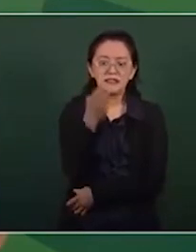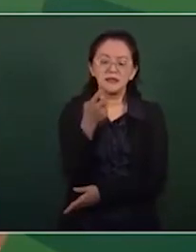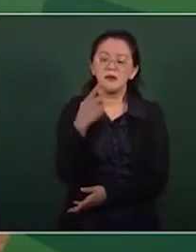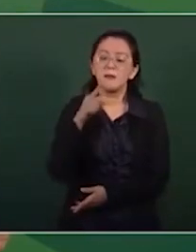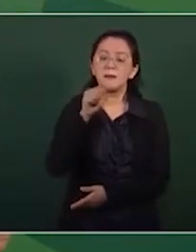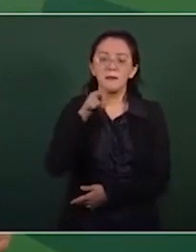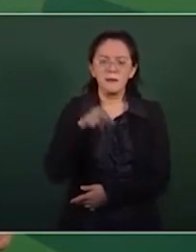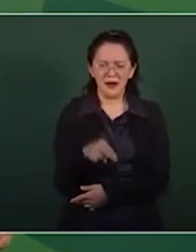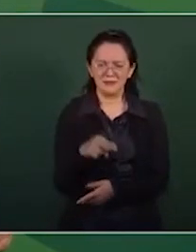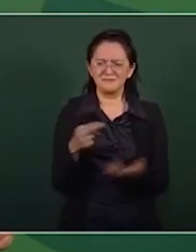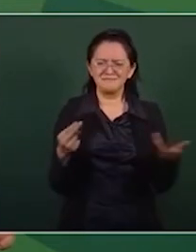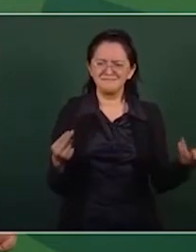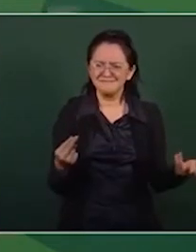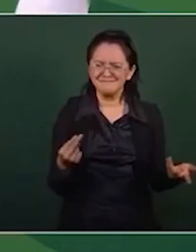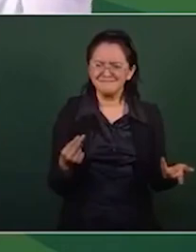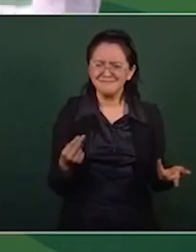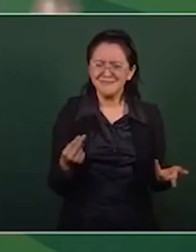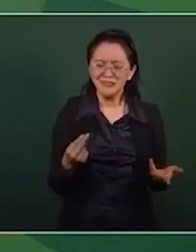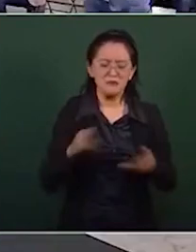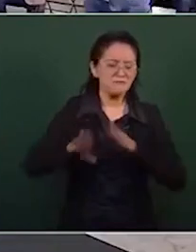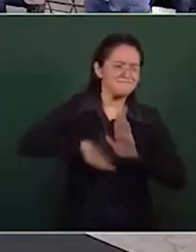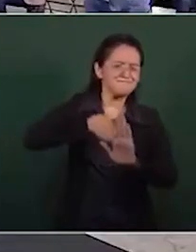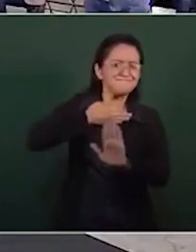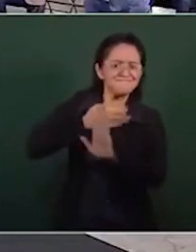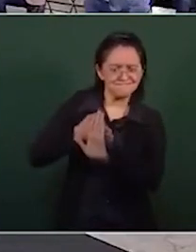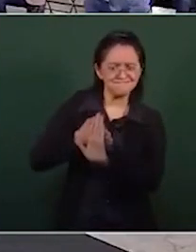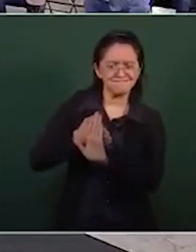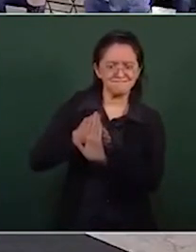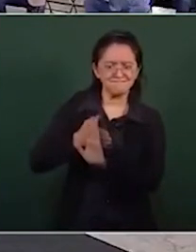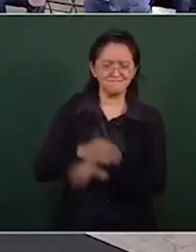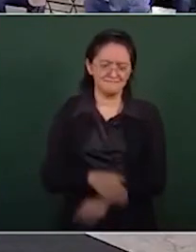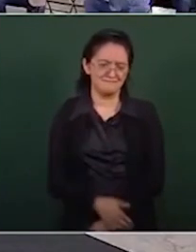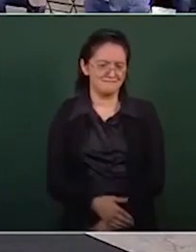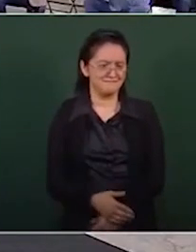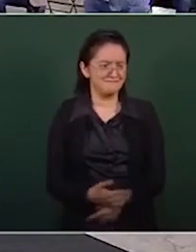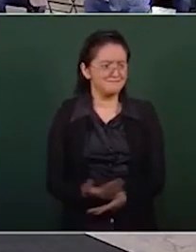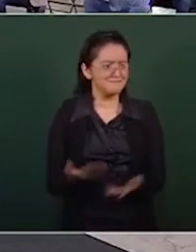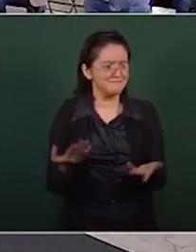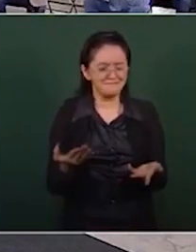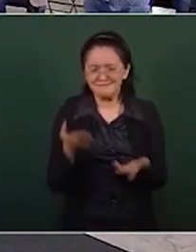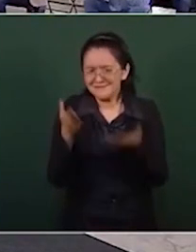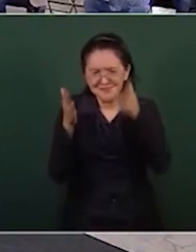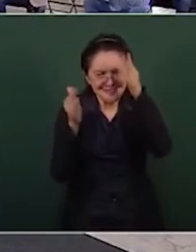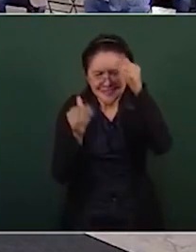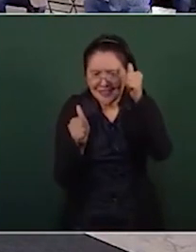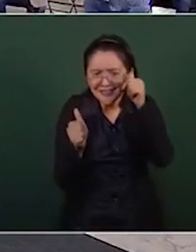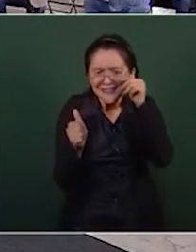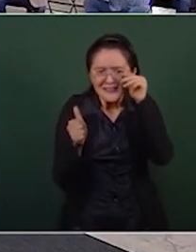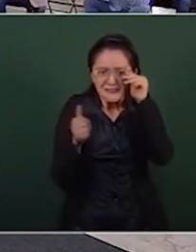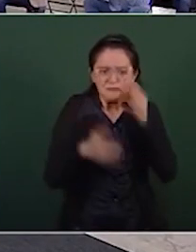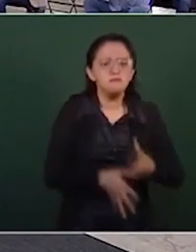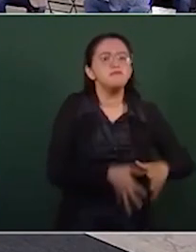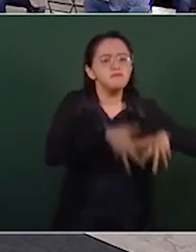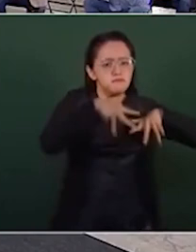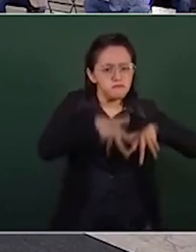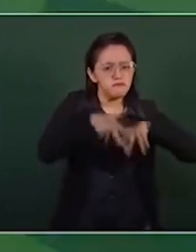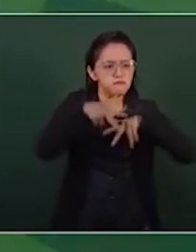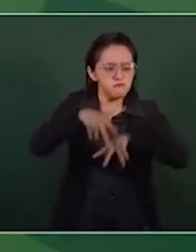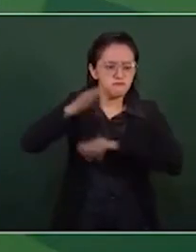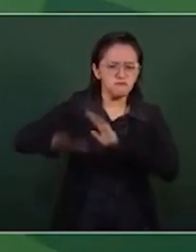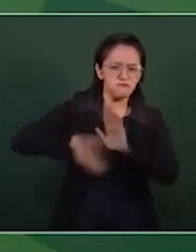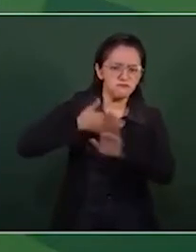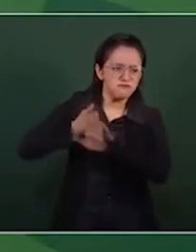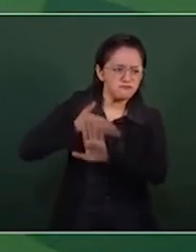PAN se opusieron, llevaron a cabo hasta manifestaciones en contra